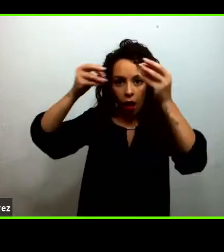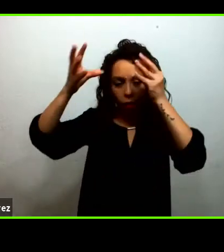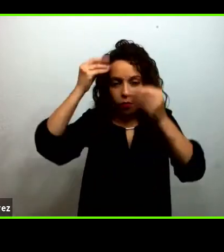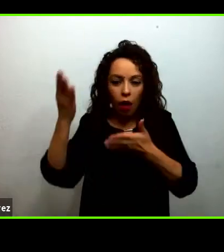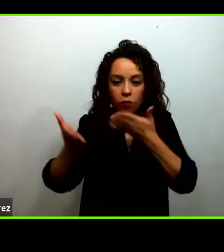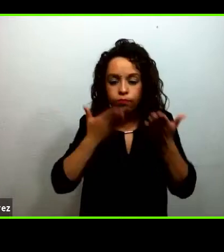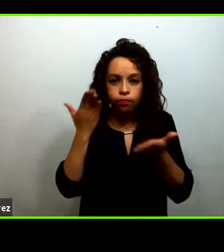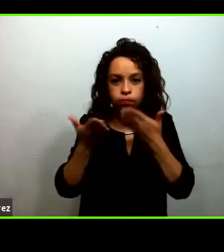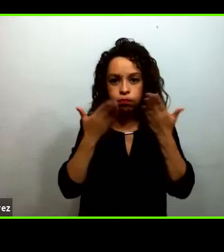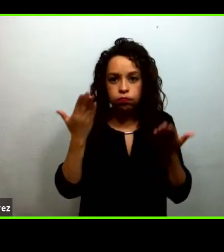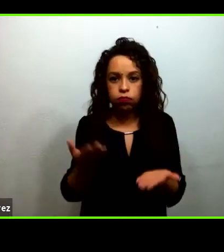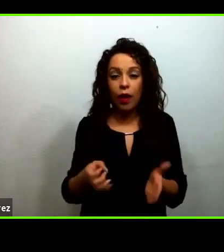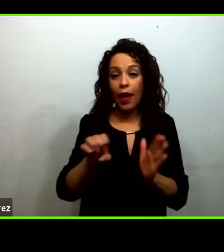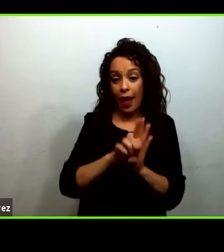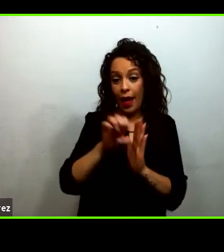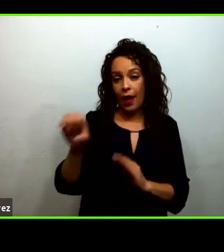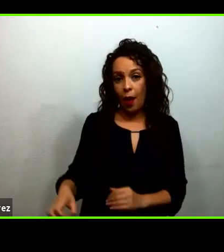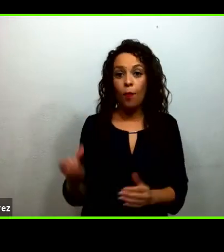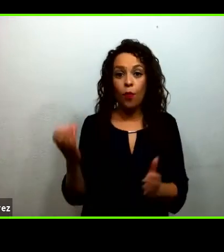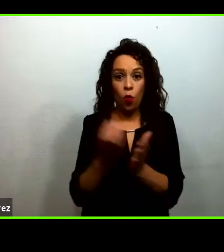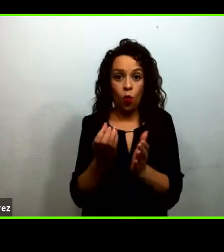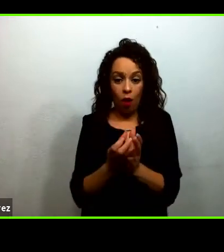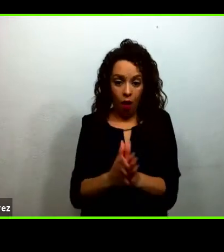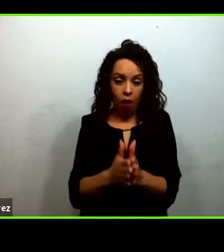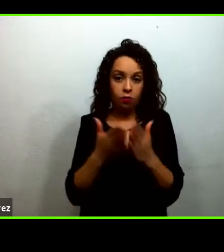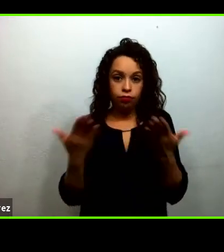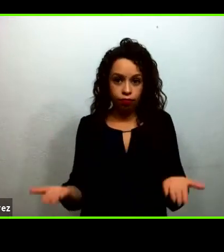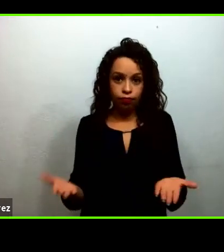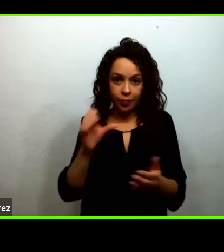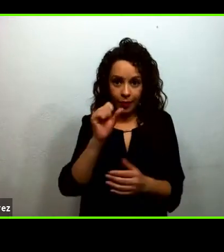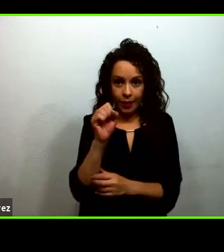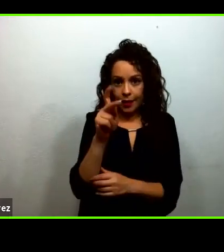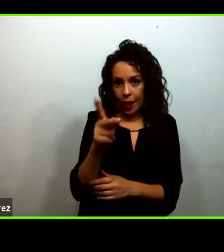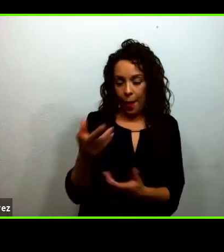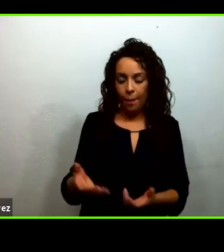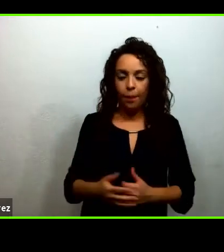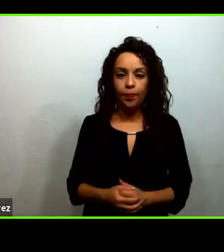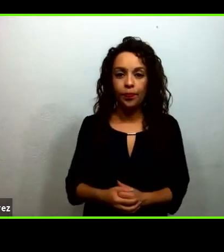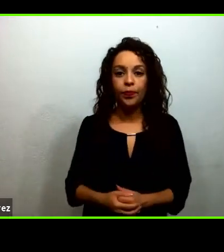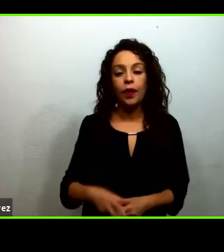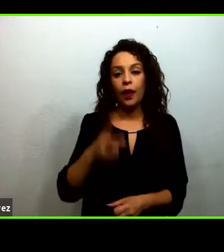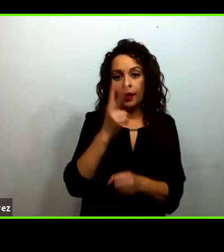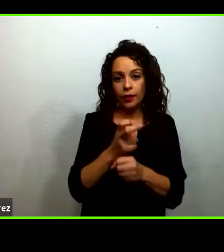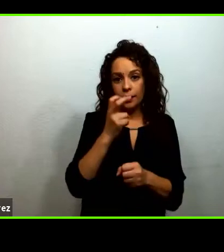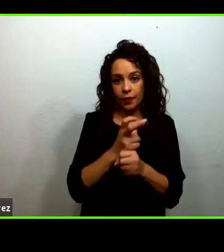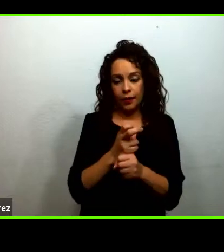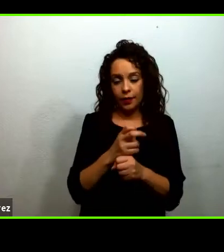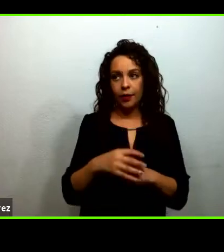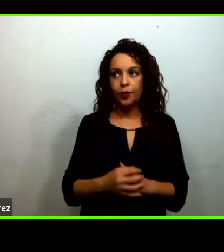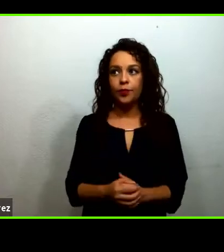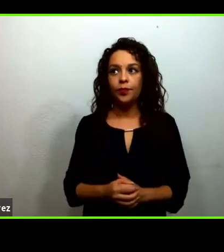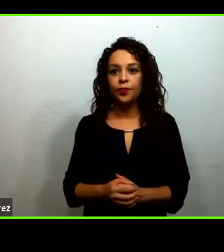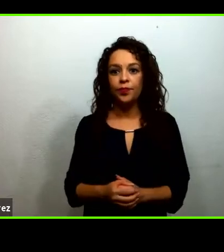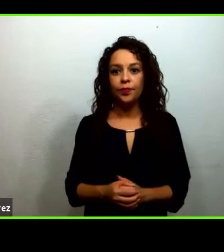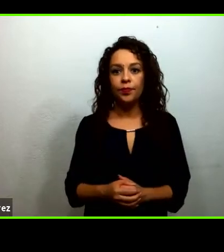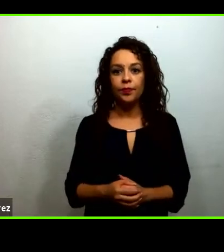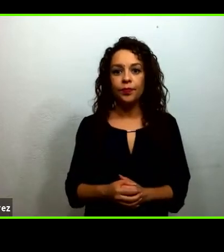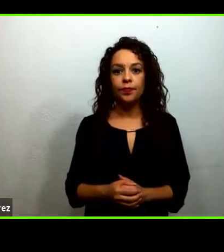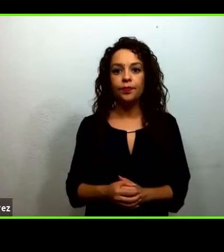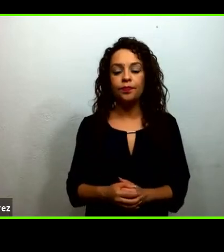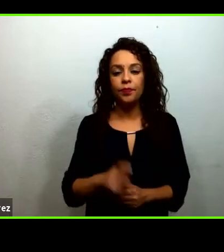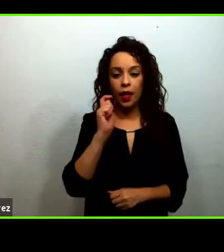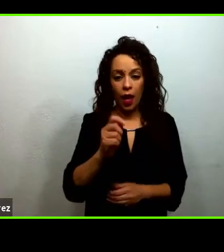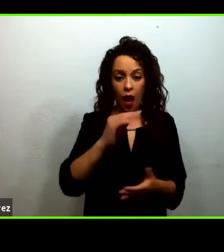es el cuadernillo de trabajo dos continuar con esta estrategia de que sean los